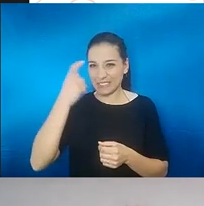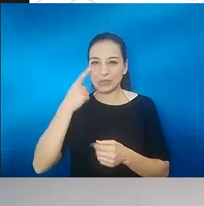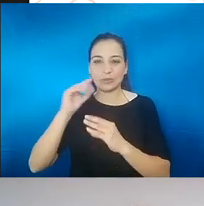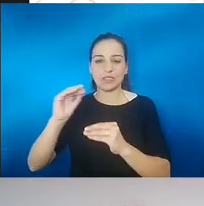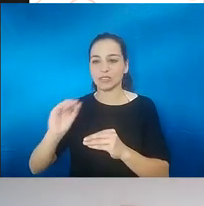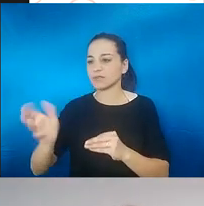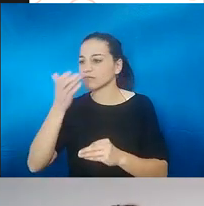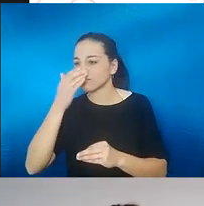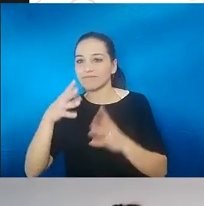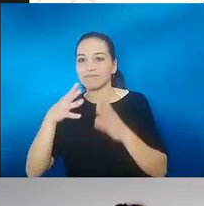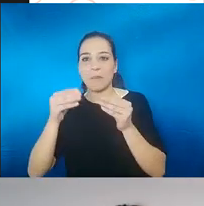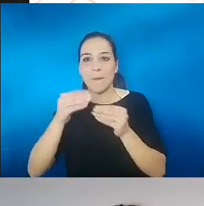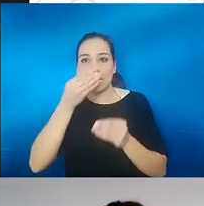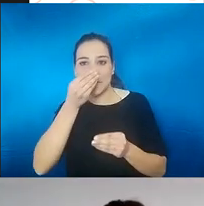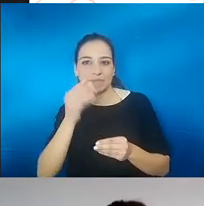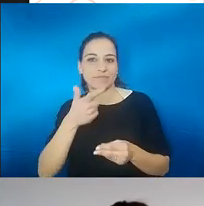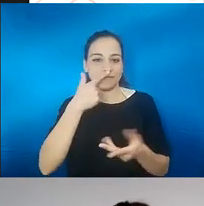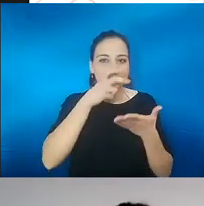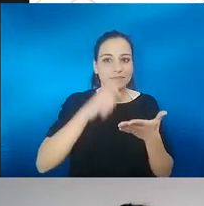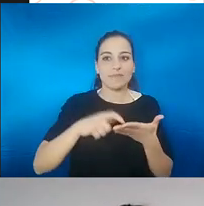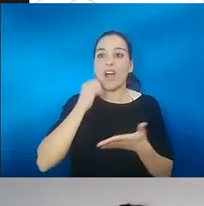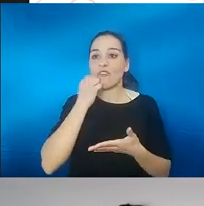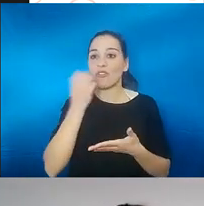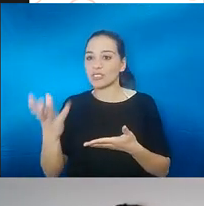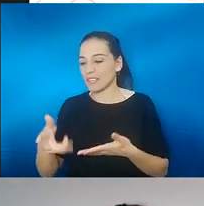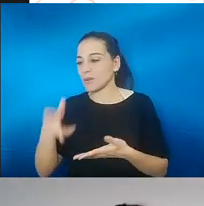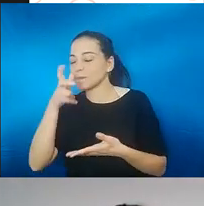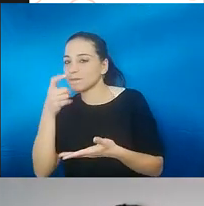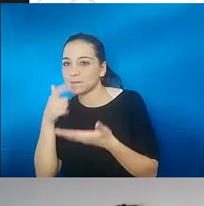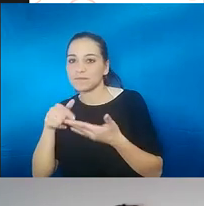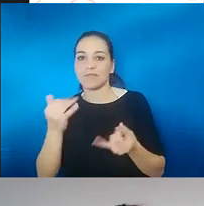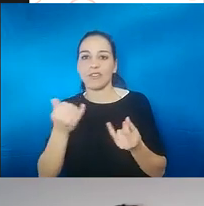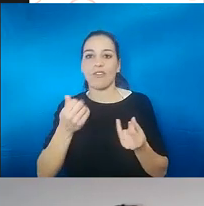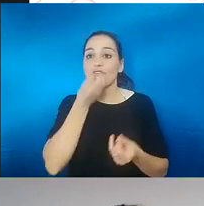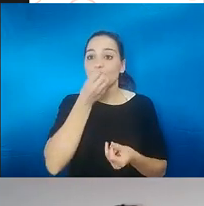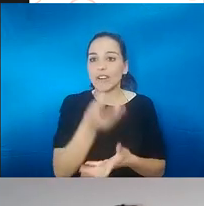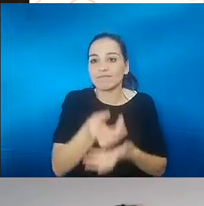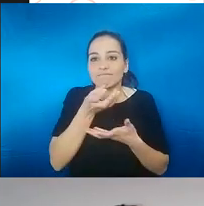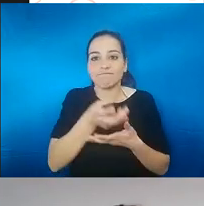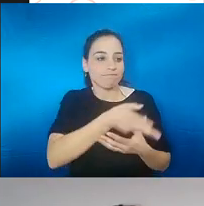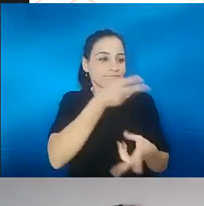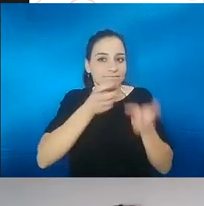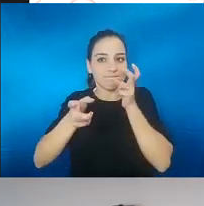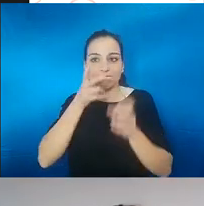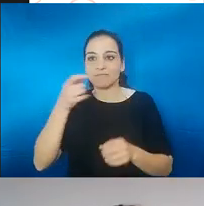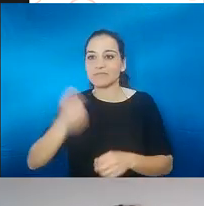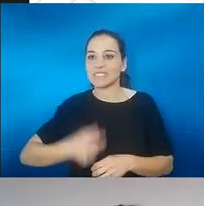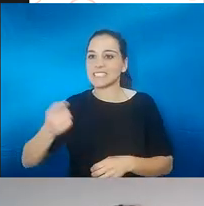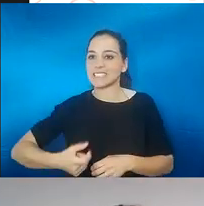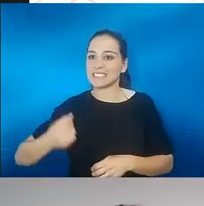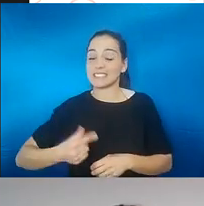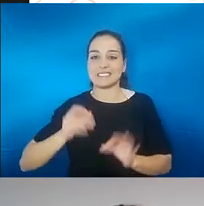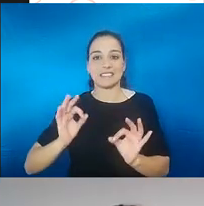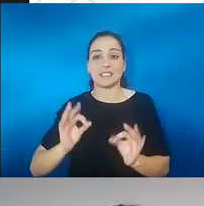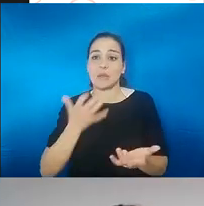clines que bien huelen. Estos frutos secos, mira cómo huelen estas flores. Hay gente que es así, que está todo el día así. Yo lo sé ahora, que como no tengo,